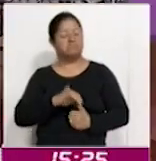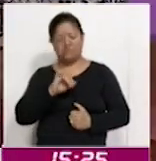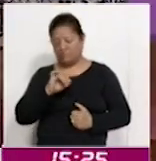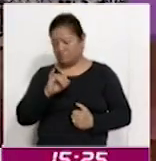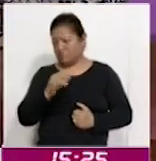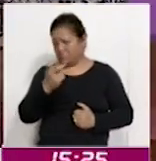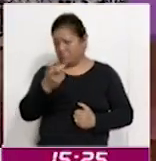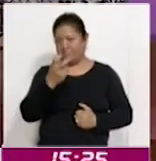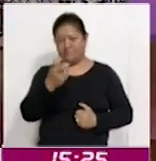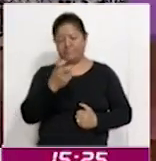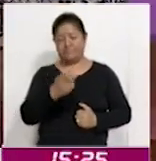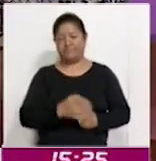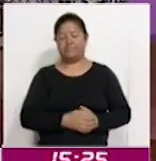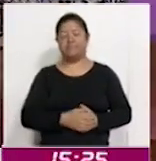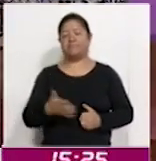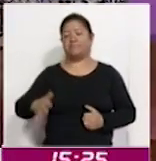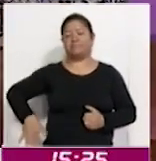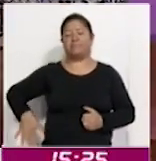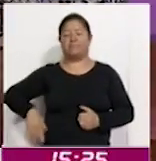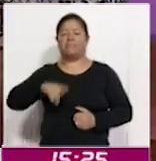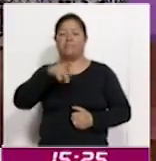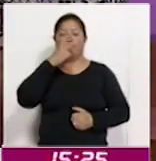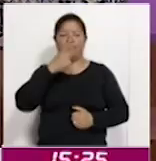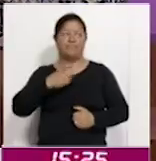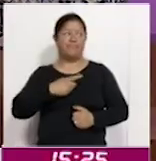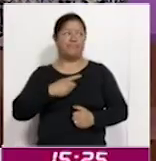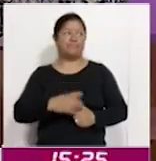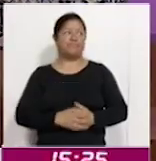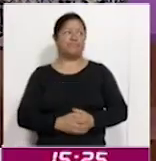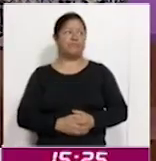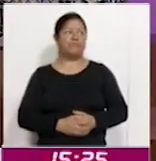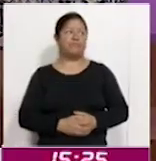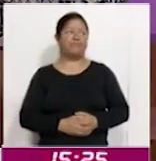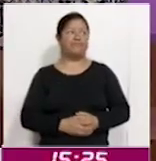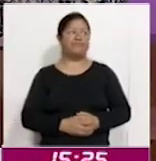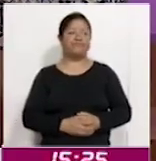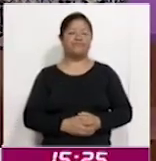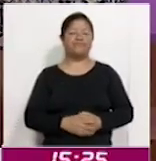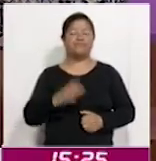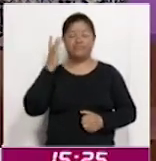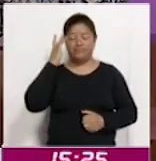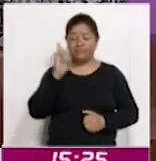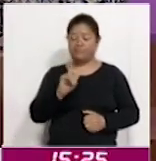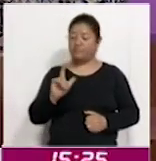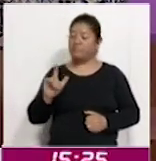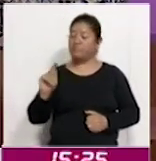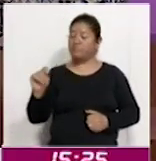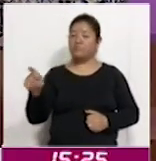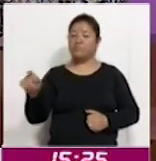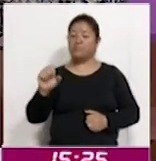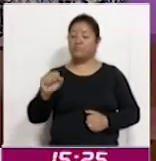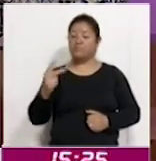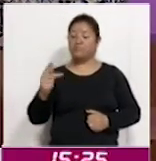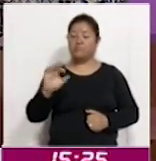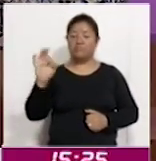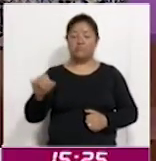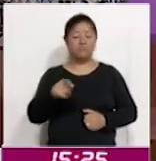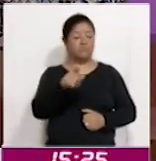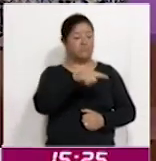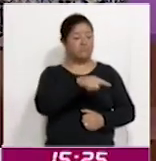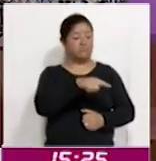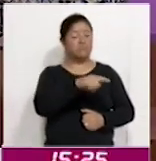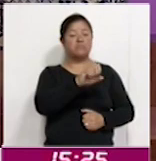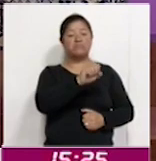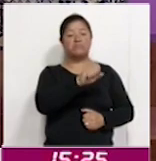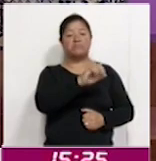lo referían, lo hacía mención hace un momento, traemos un índice de participación en San Lucas de Copilco del 68% y en Santa María Capulac del